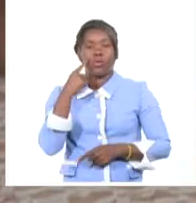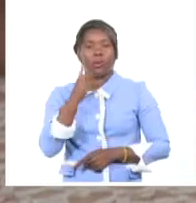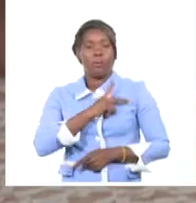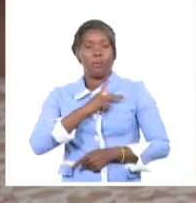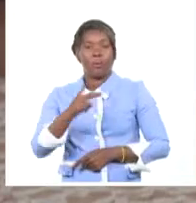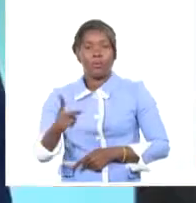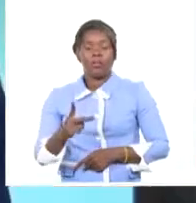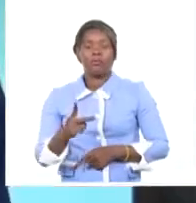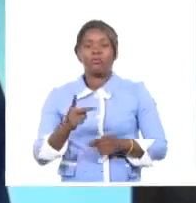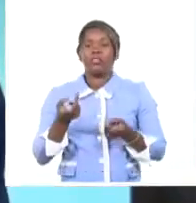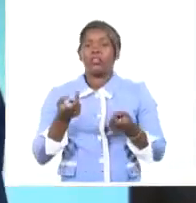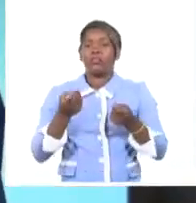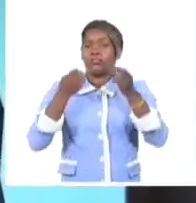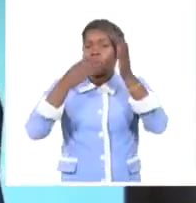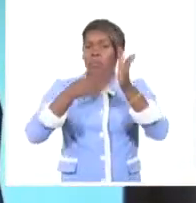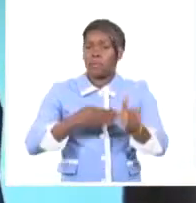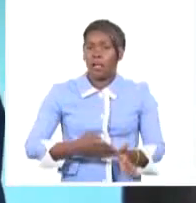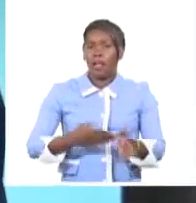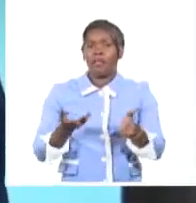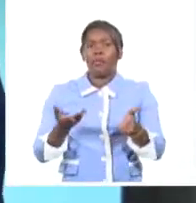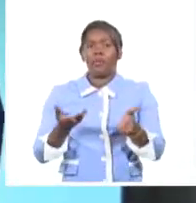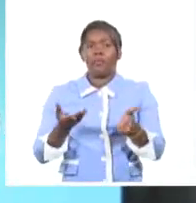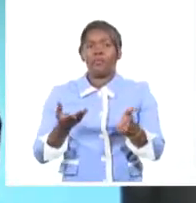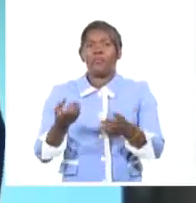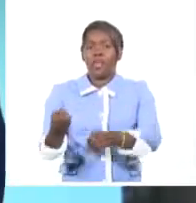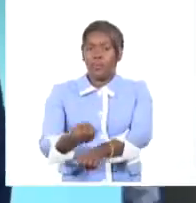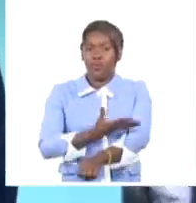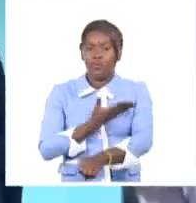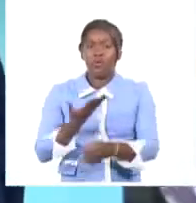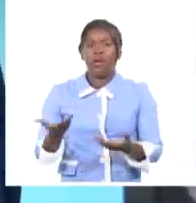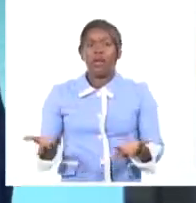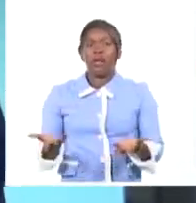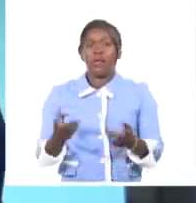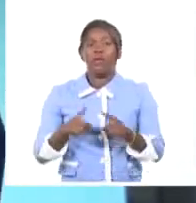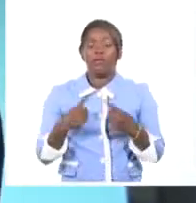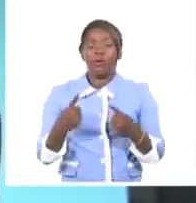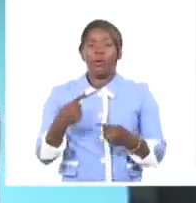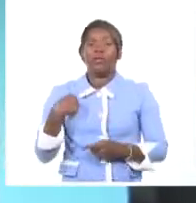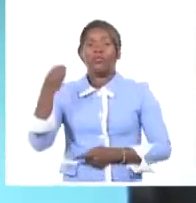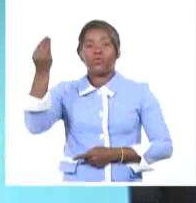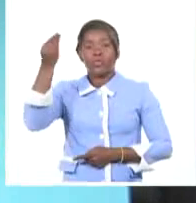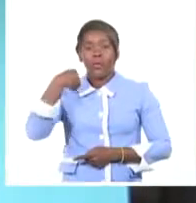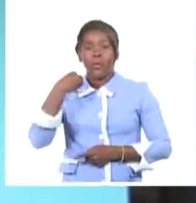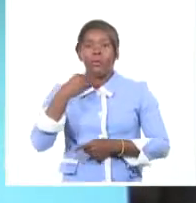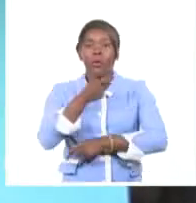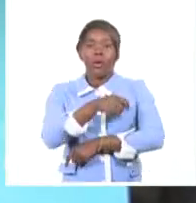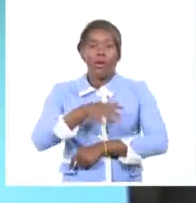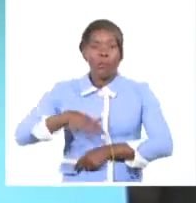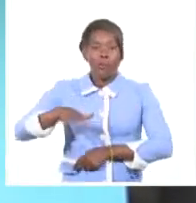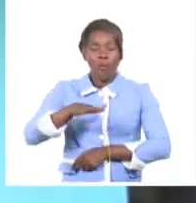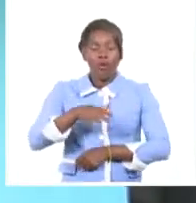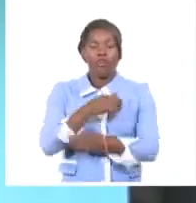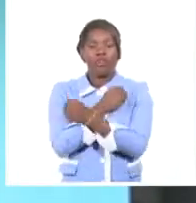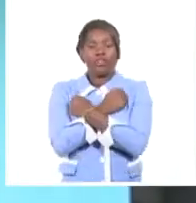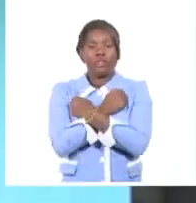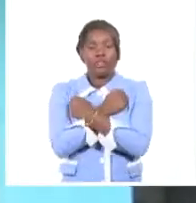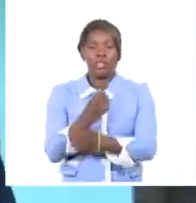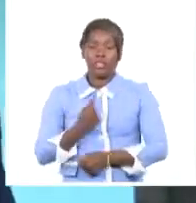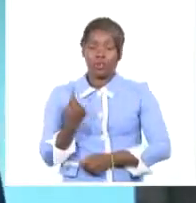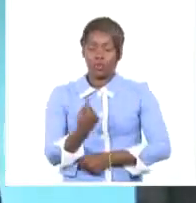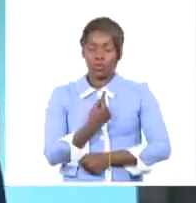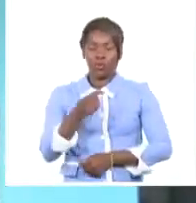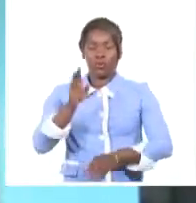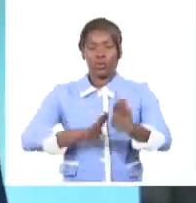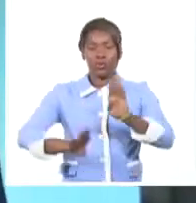seguridad de la victoria. Y orgulloso de la confianza que nos ha depositado el pueblo, nosotros, y que no le fallaremos.